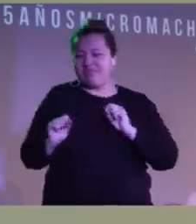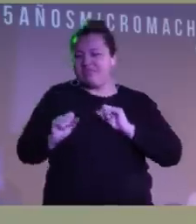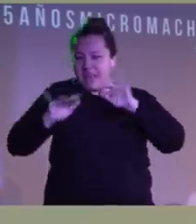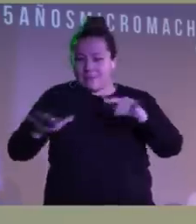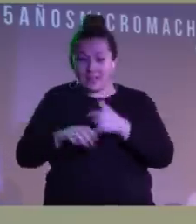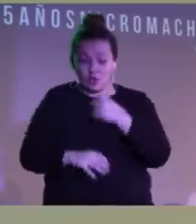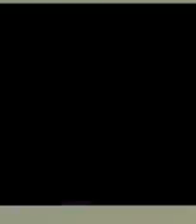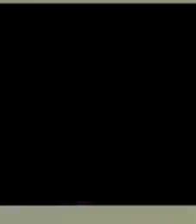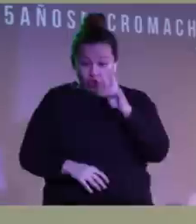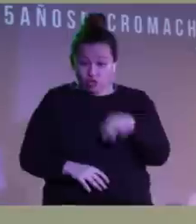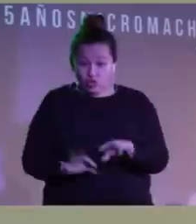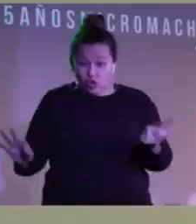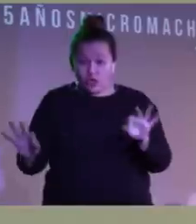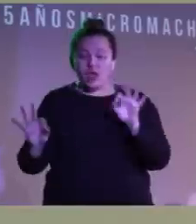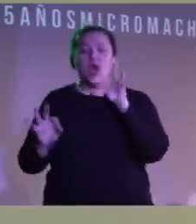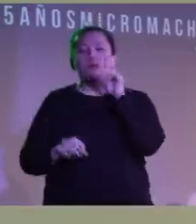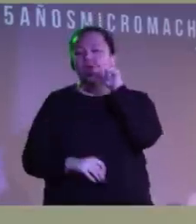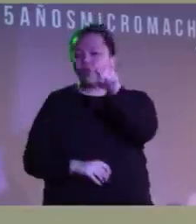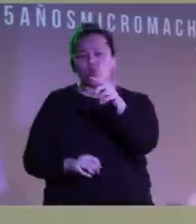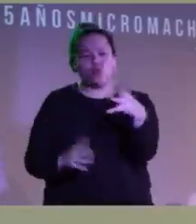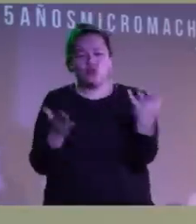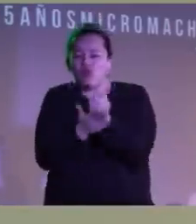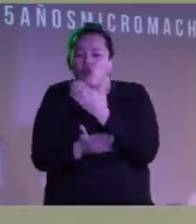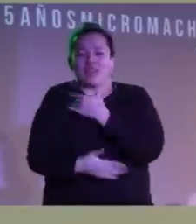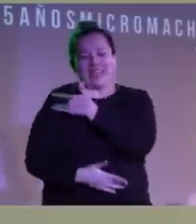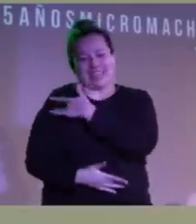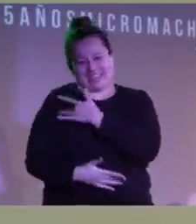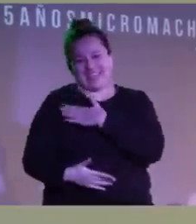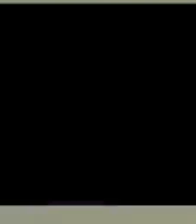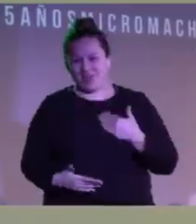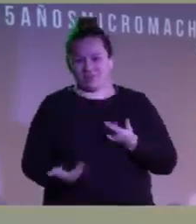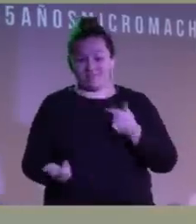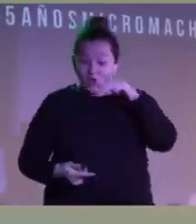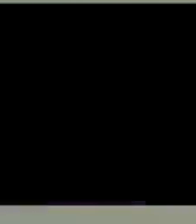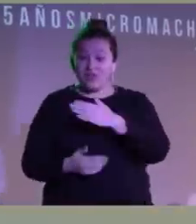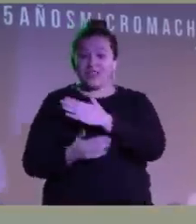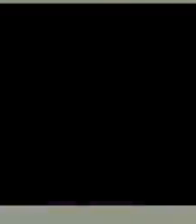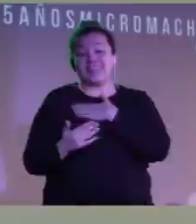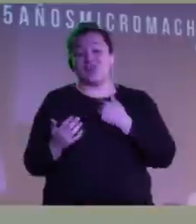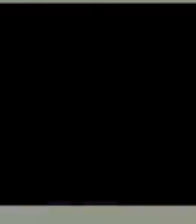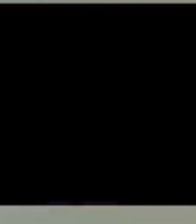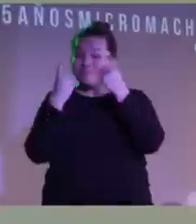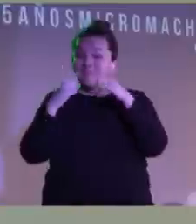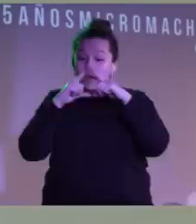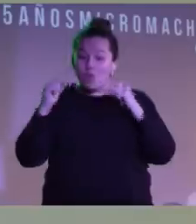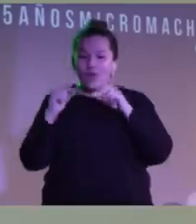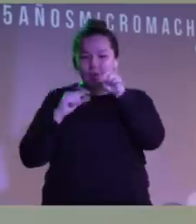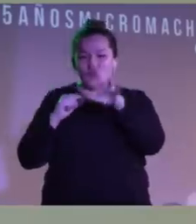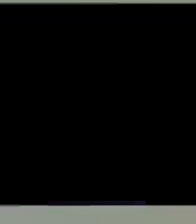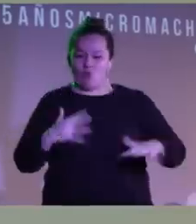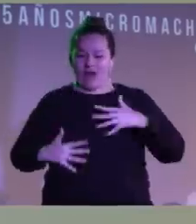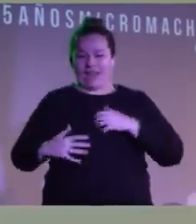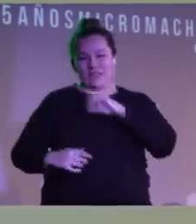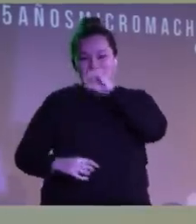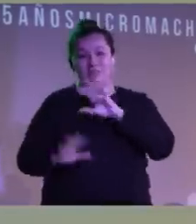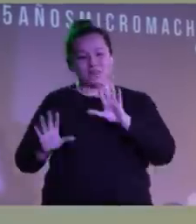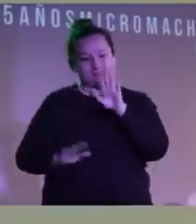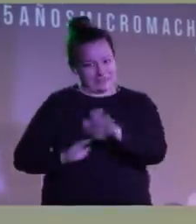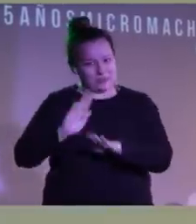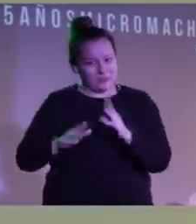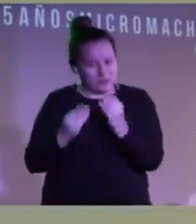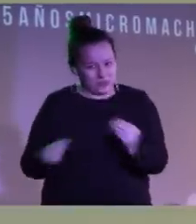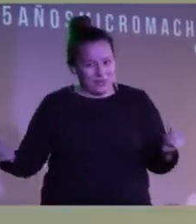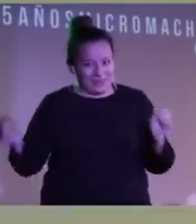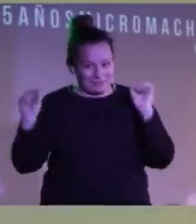lo que soy, porque tú, tía, eres todo lo que quiero. Y hoy quiero que le enseñes a mi boca tus lugares favoritos. Pero pasito a pasito, ¿vale? Suave, suavecito.